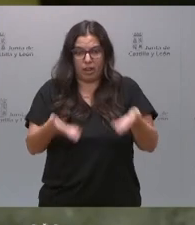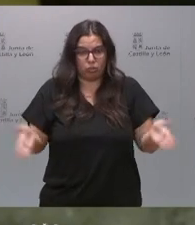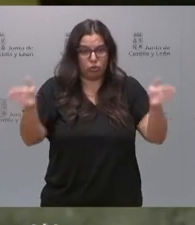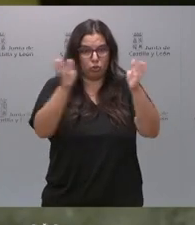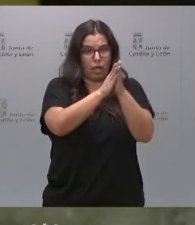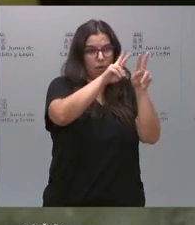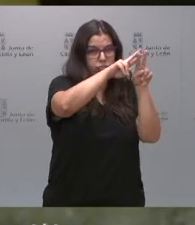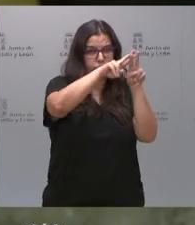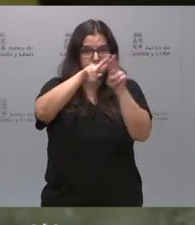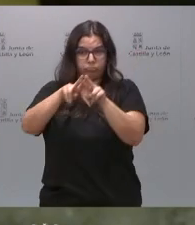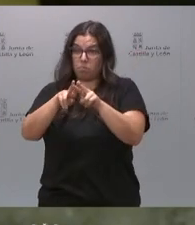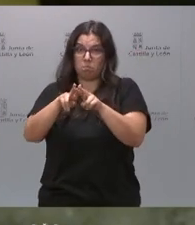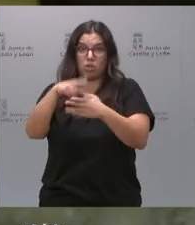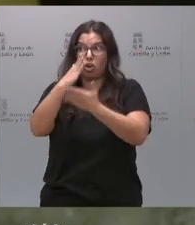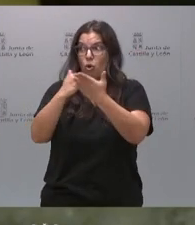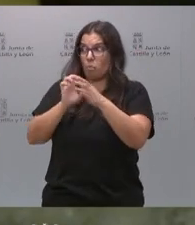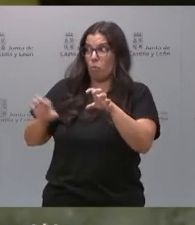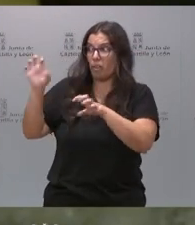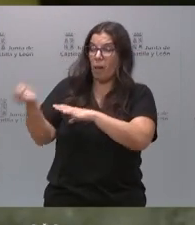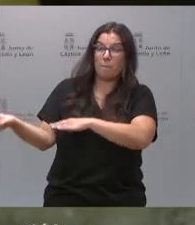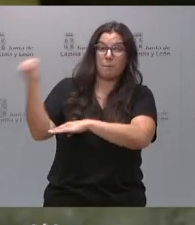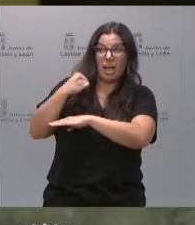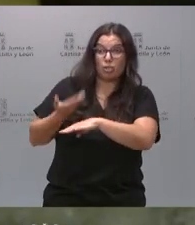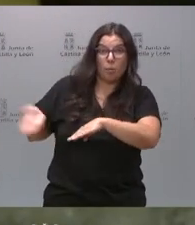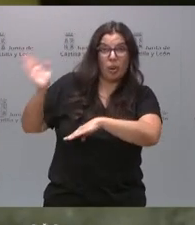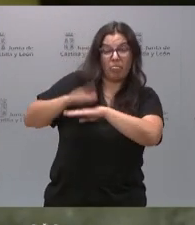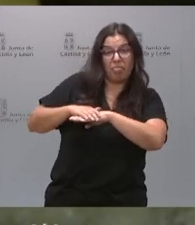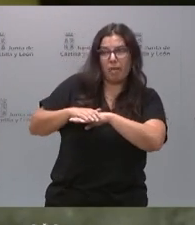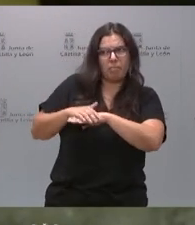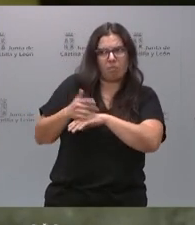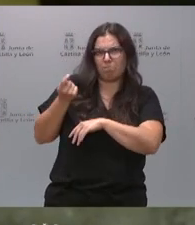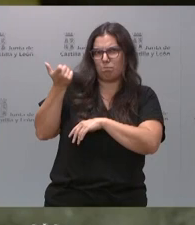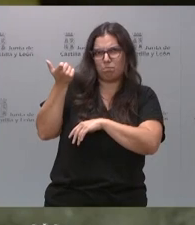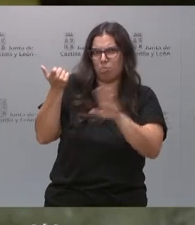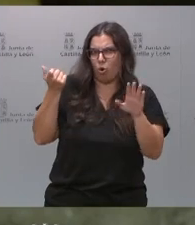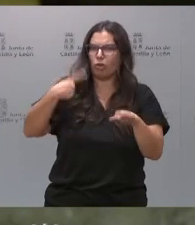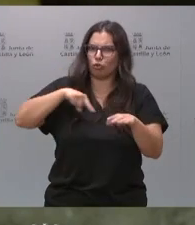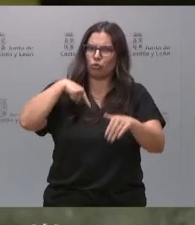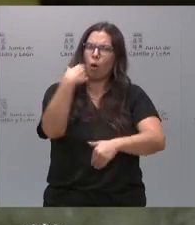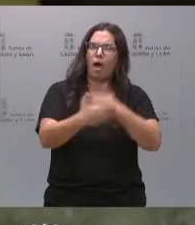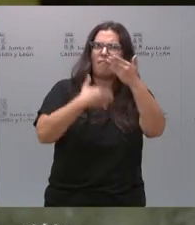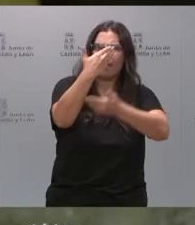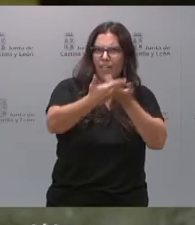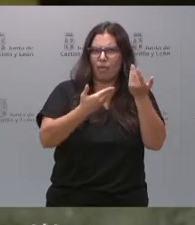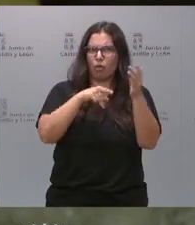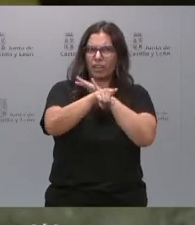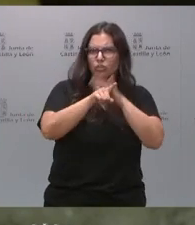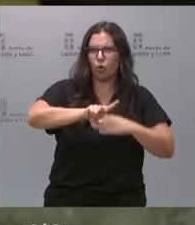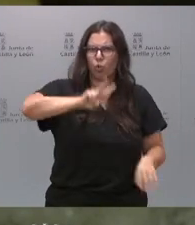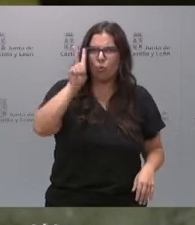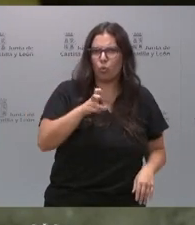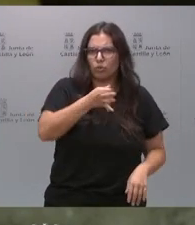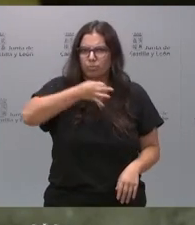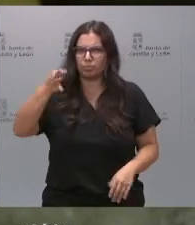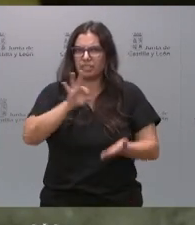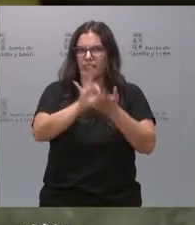que hay pocas comunidades autónomas que puedan decir que estamos tan avanzados en la gestión útil y eficaz